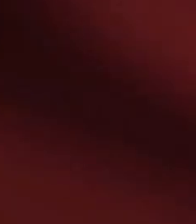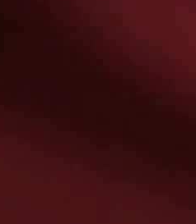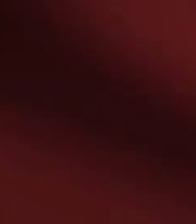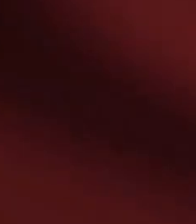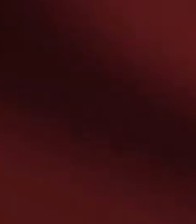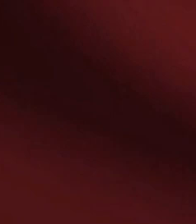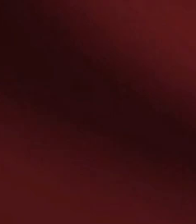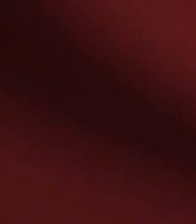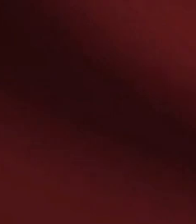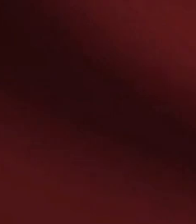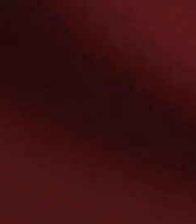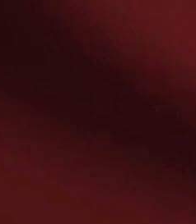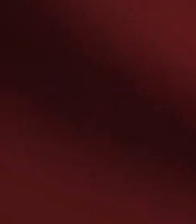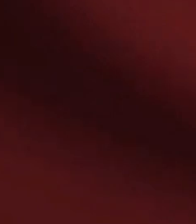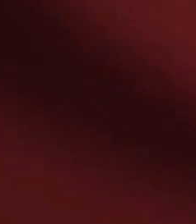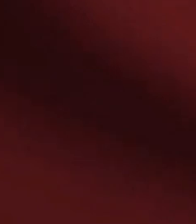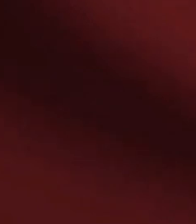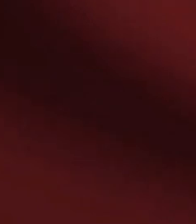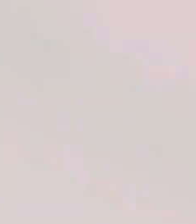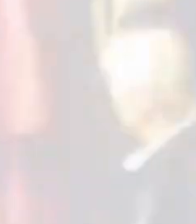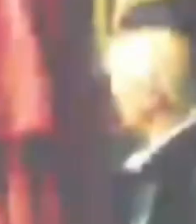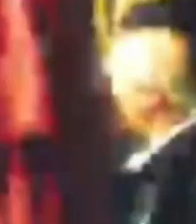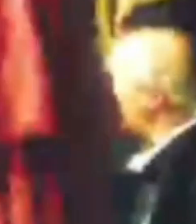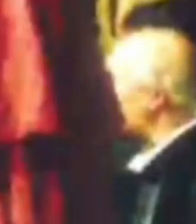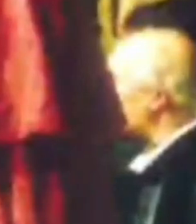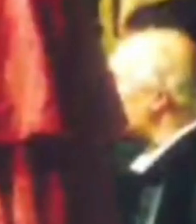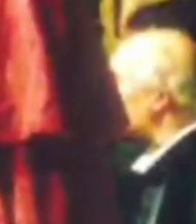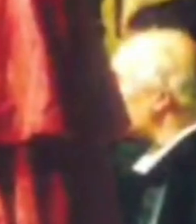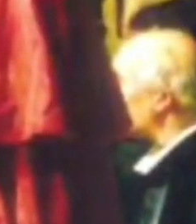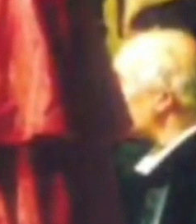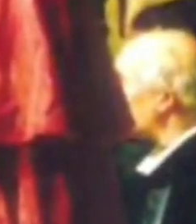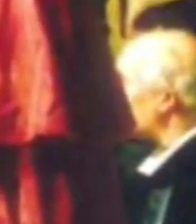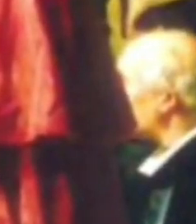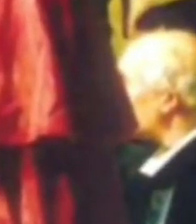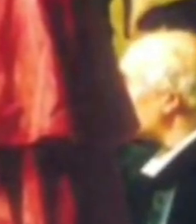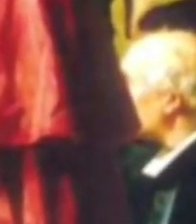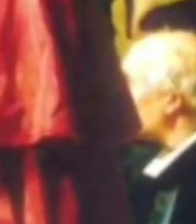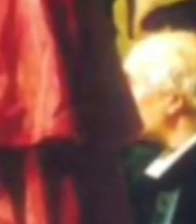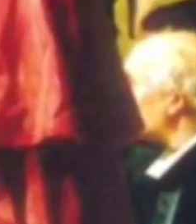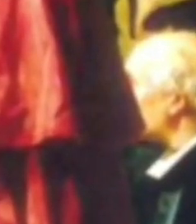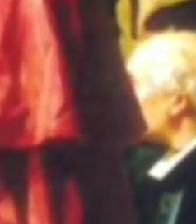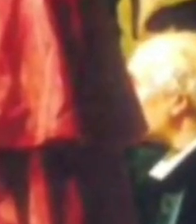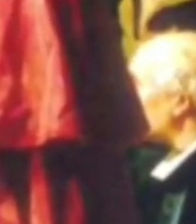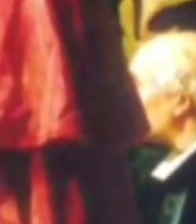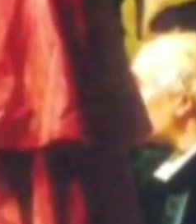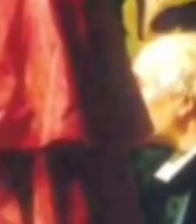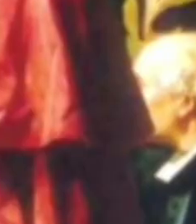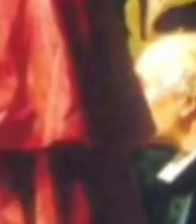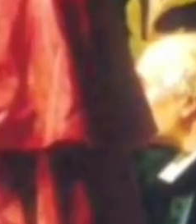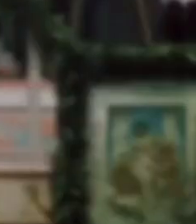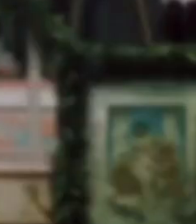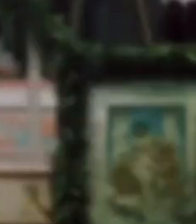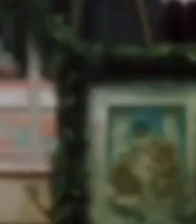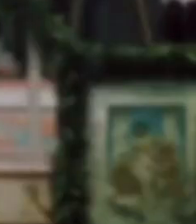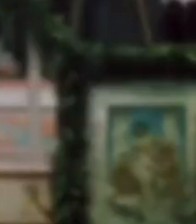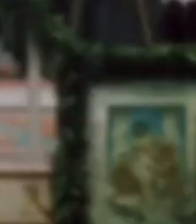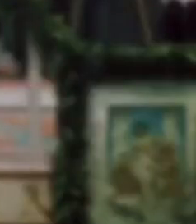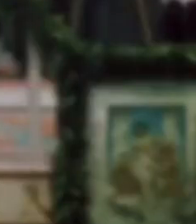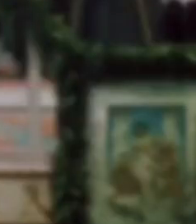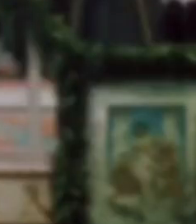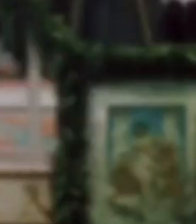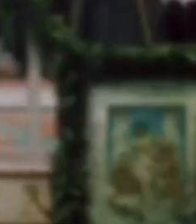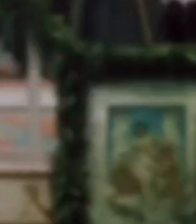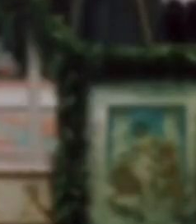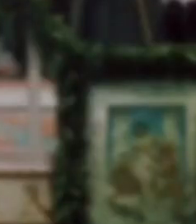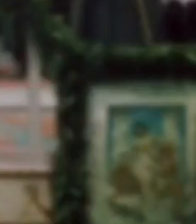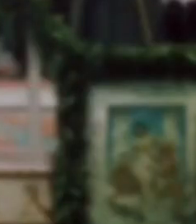recoge las constituciones del Perú desde sus orígenes. Se inicia con la Constitución de Cádiz de 1812, que pese a no